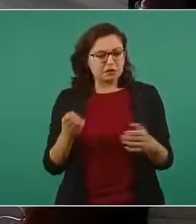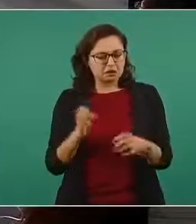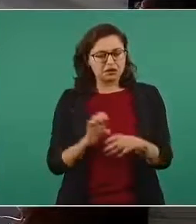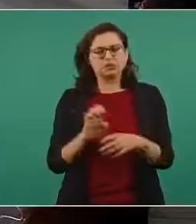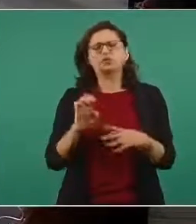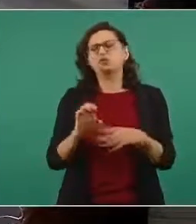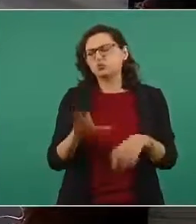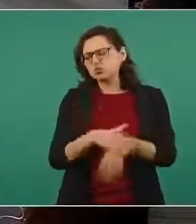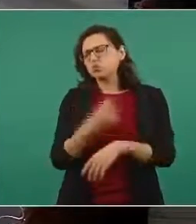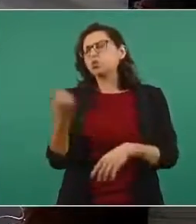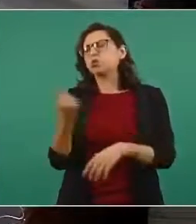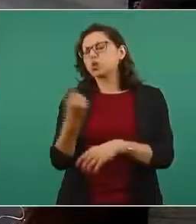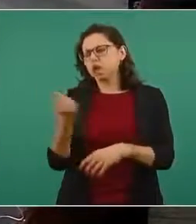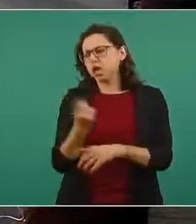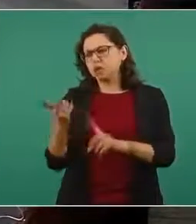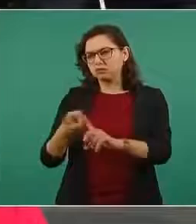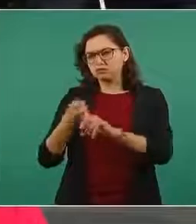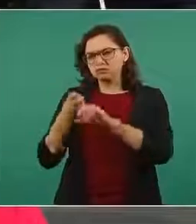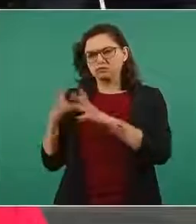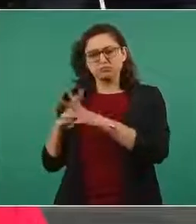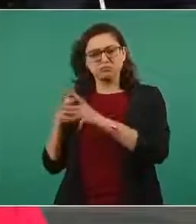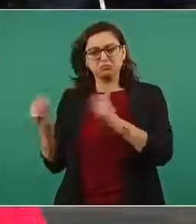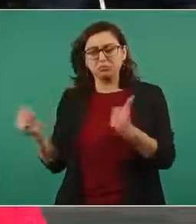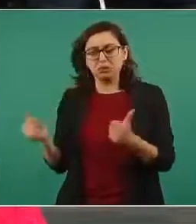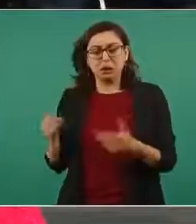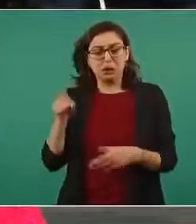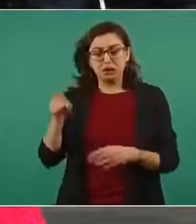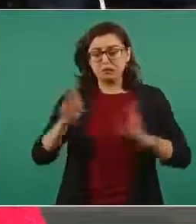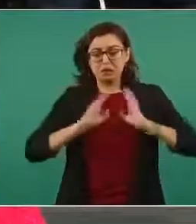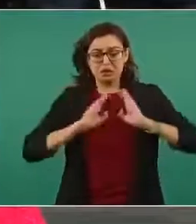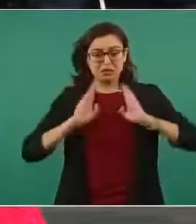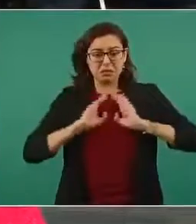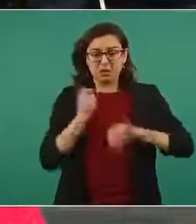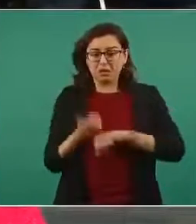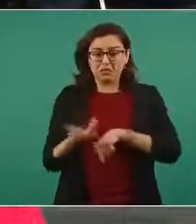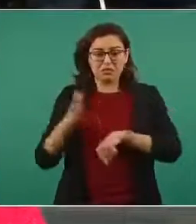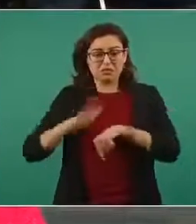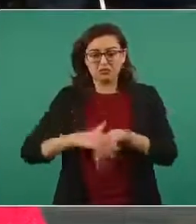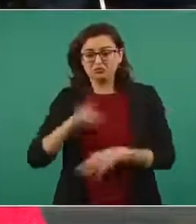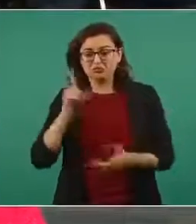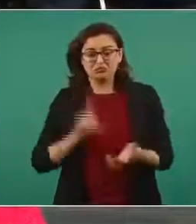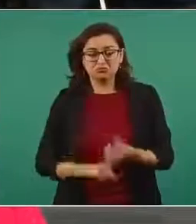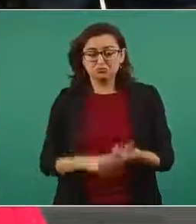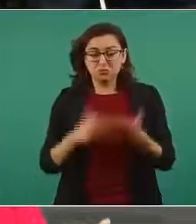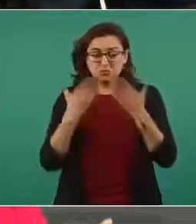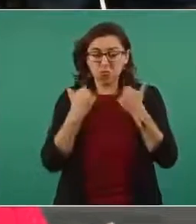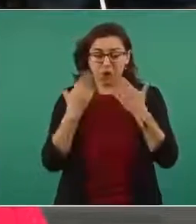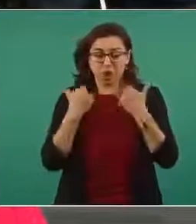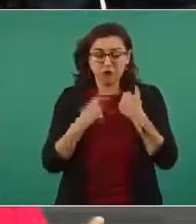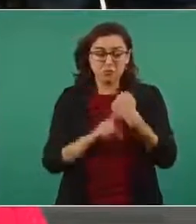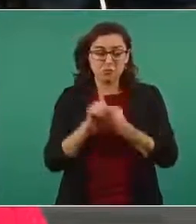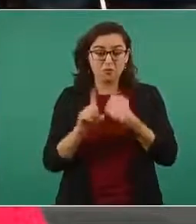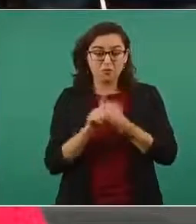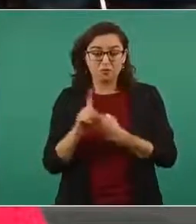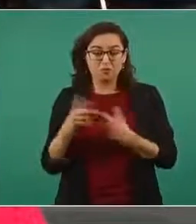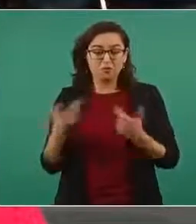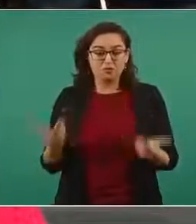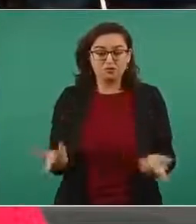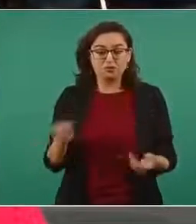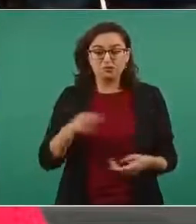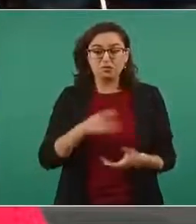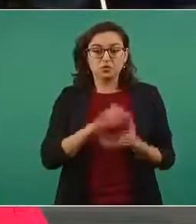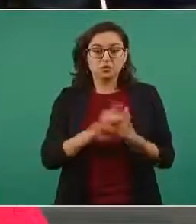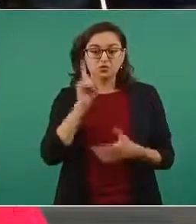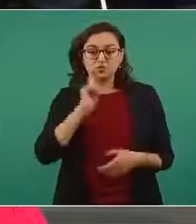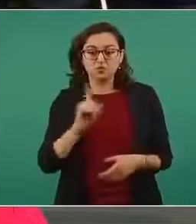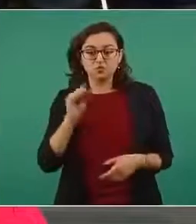pues alguna venganza que se yo él es administrativo este militar y pues él no ha podido controlar a su esposa que anda en todas